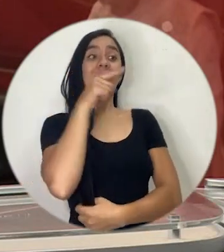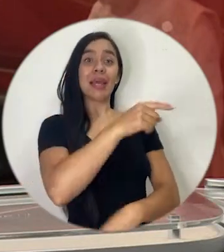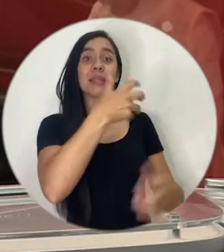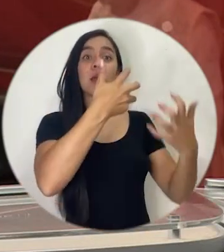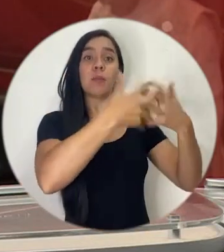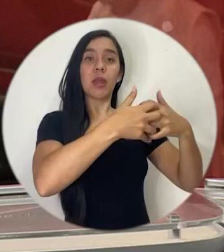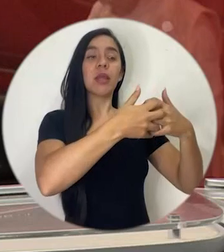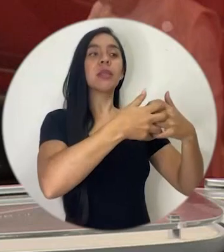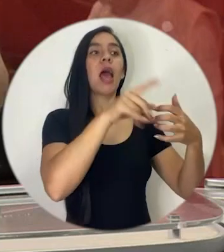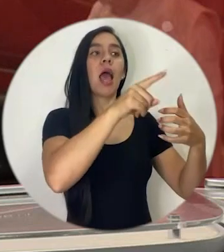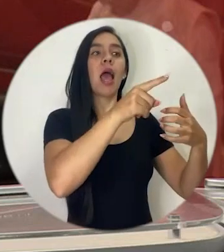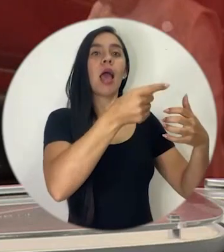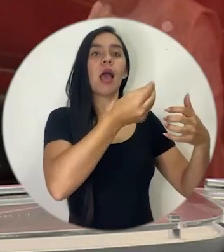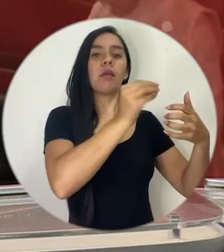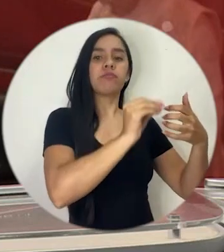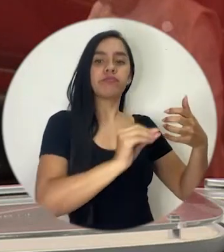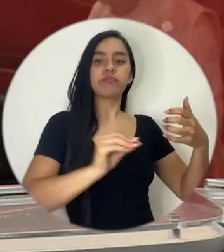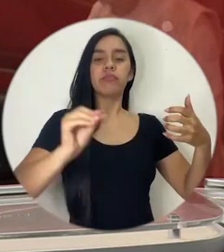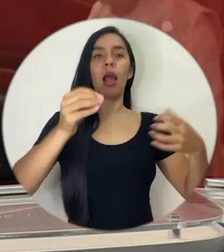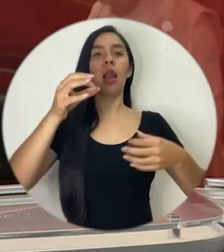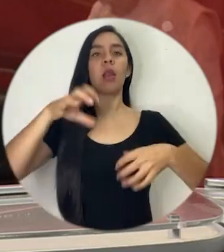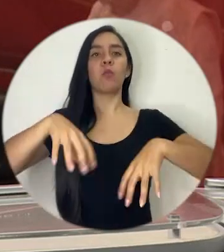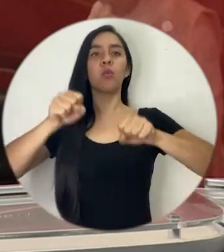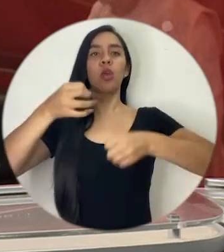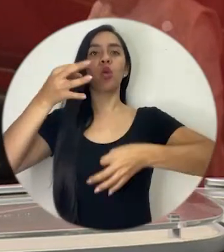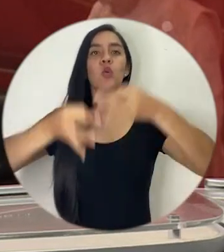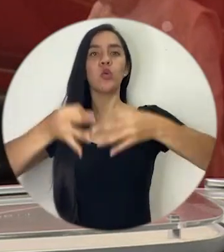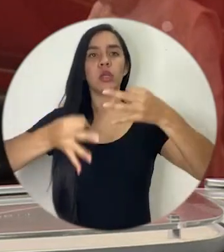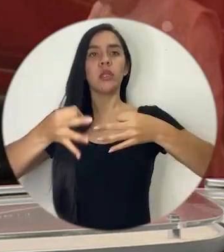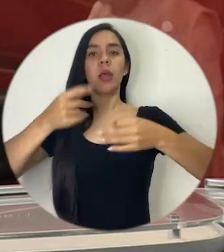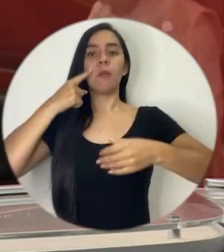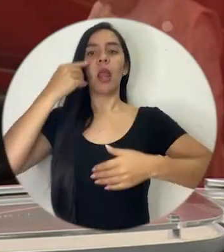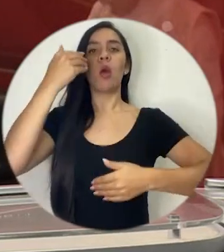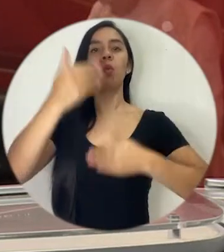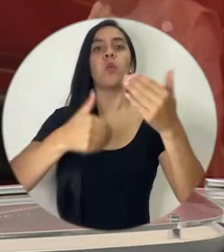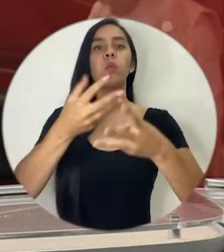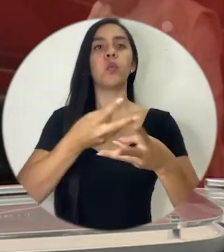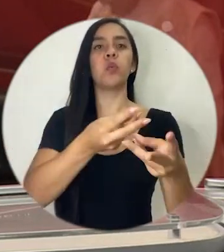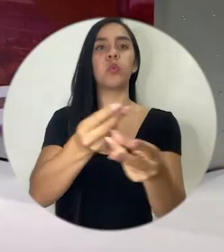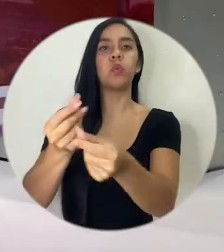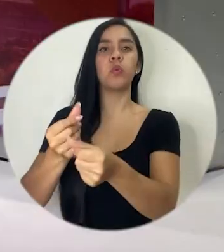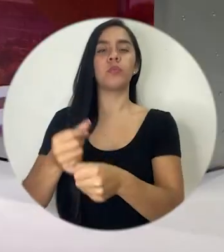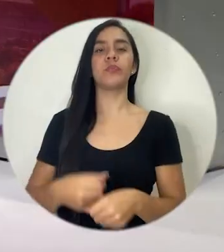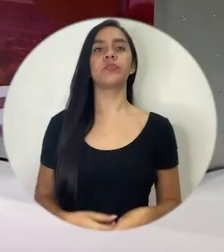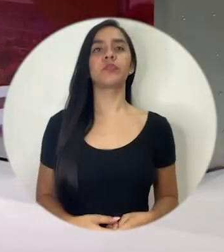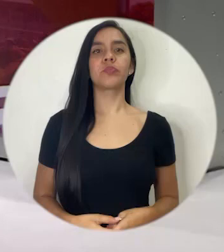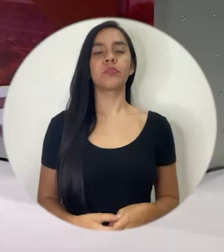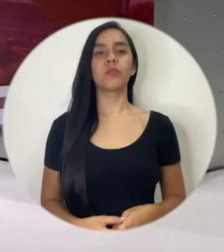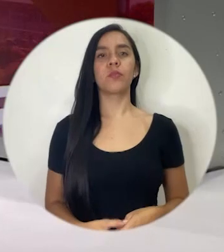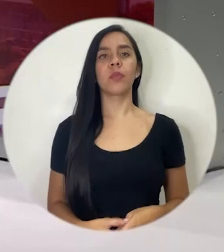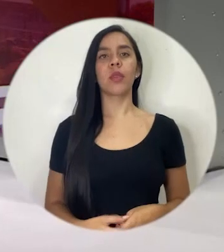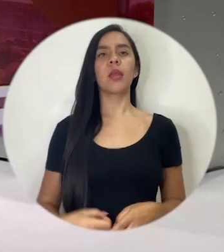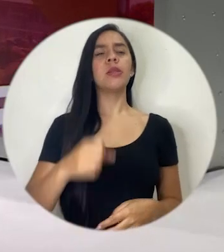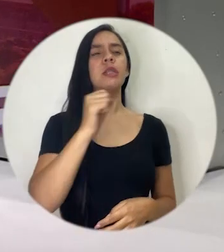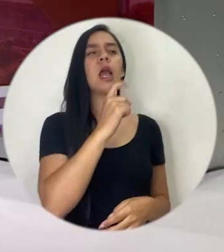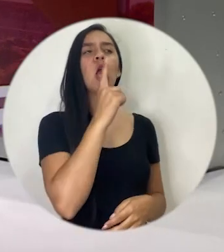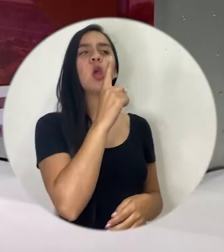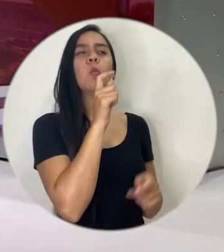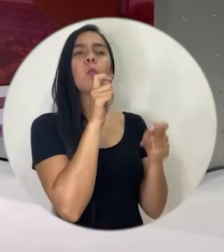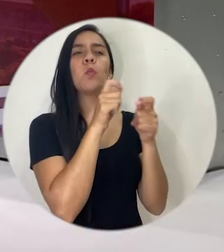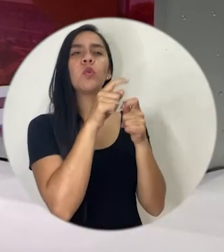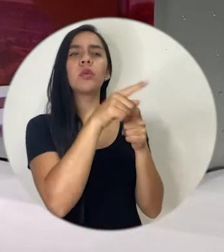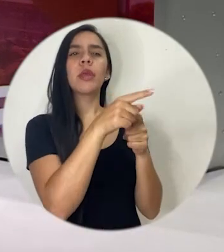judicial y que podamos nosotros agilizar esto hay un detalle que mencionaba don Welmer y